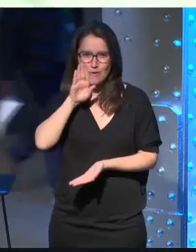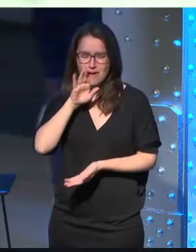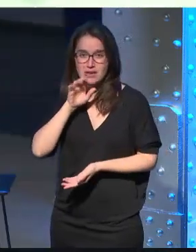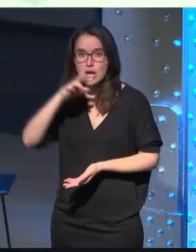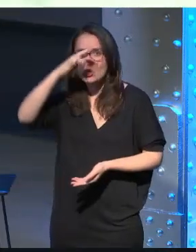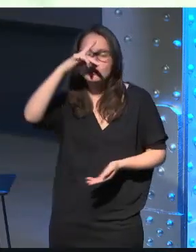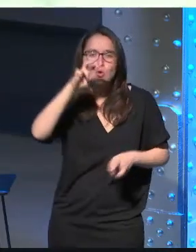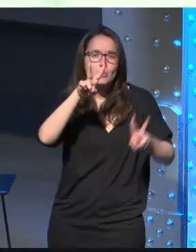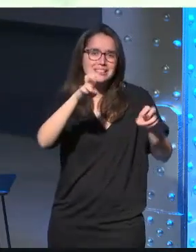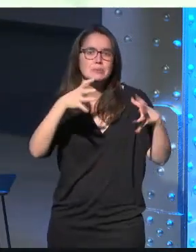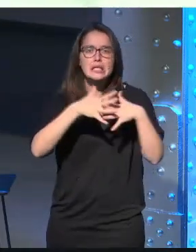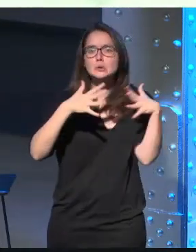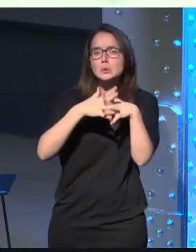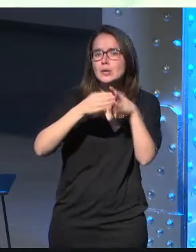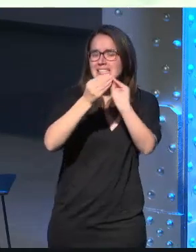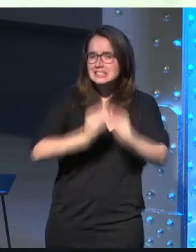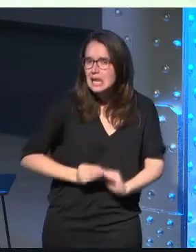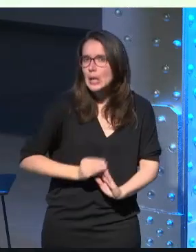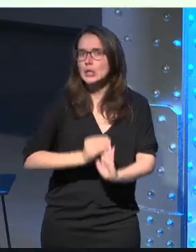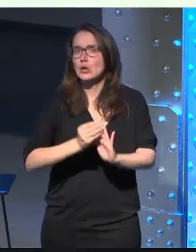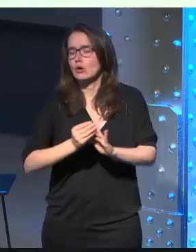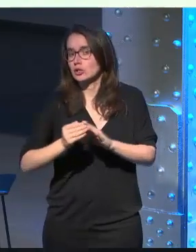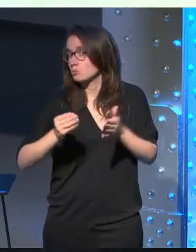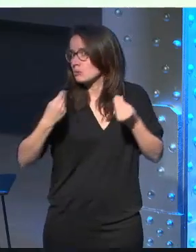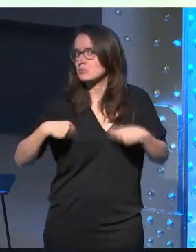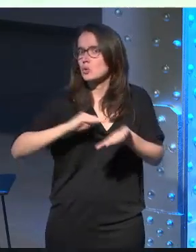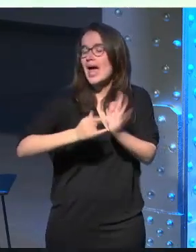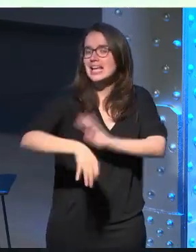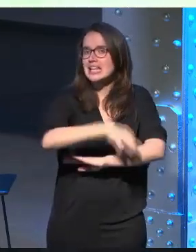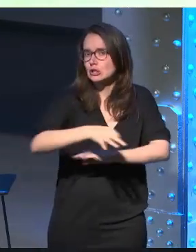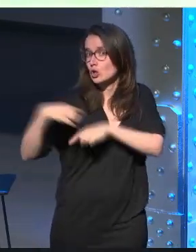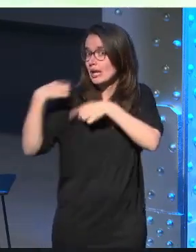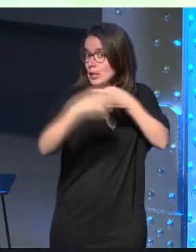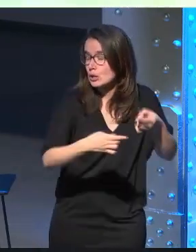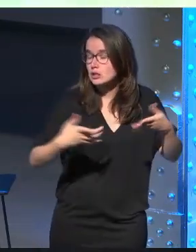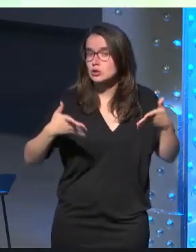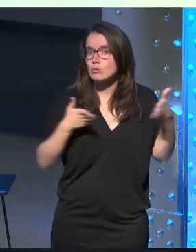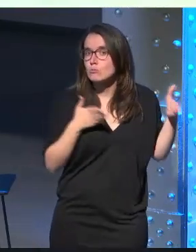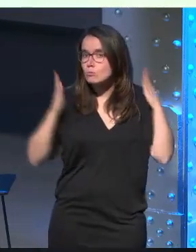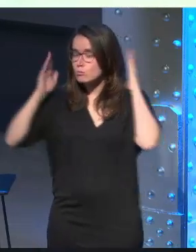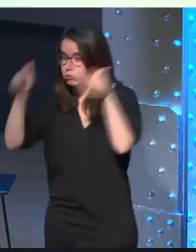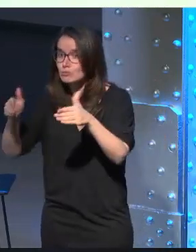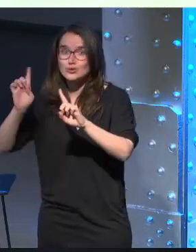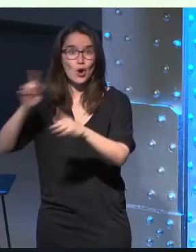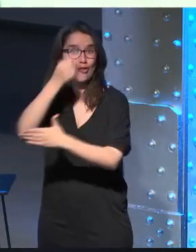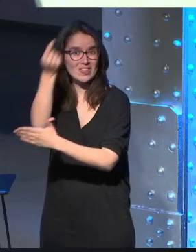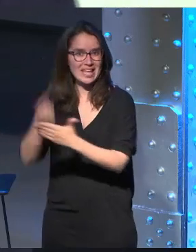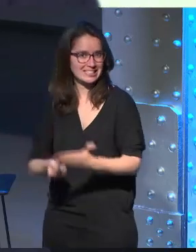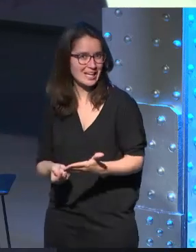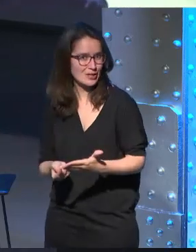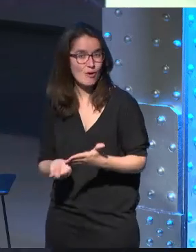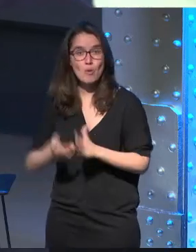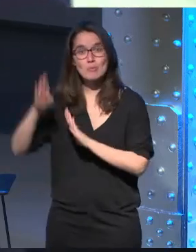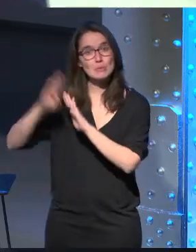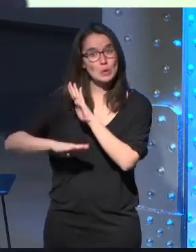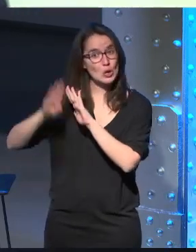preocupará tanto un tema de estructuras de instalaciones como un arquitecto tradicional sino que se centrará en el puro diseño en la